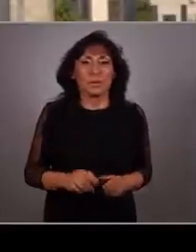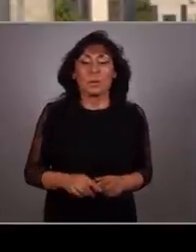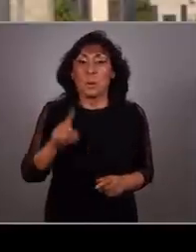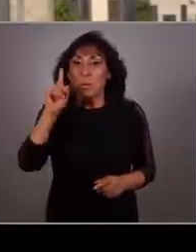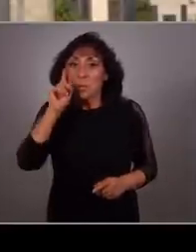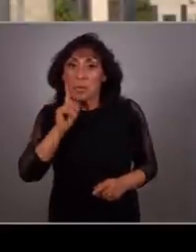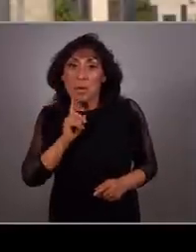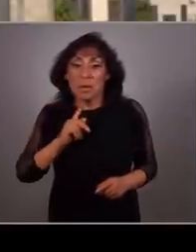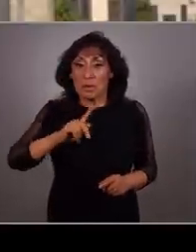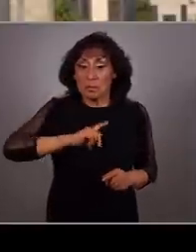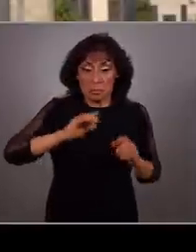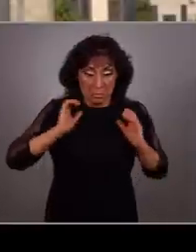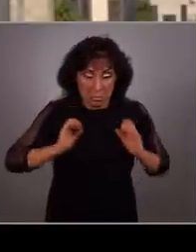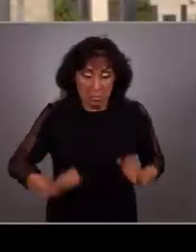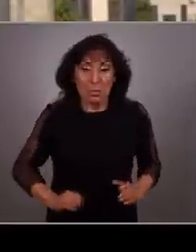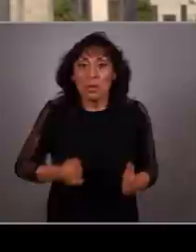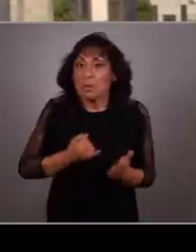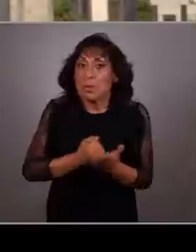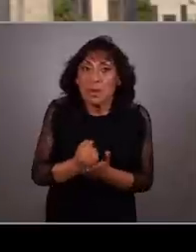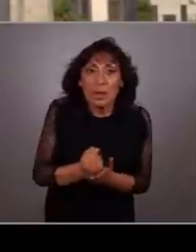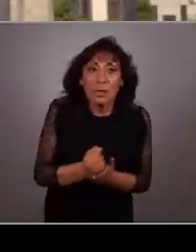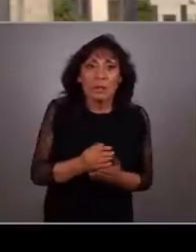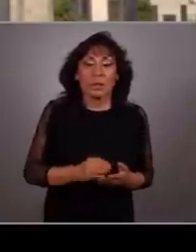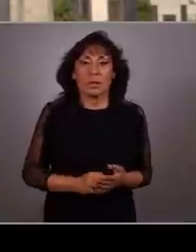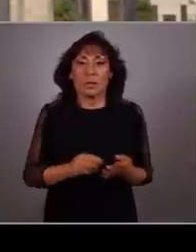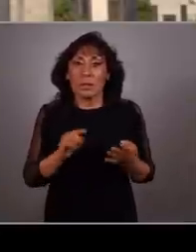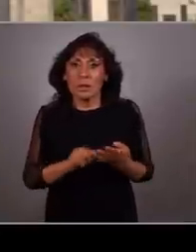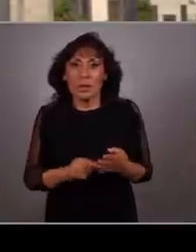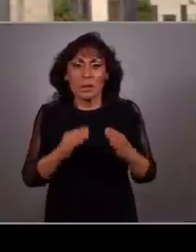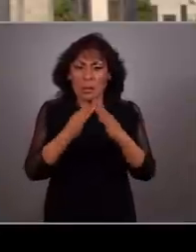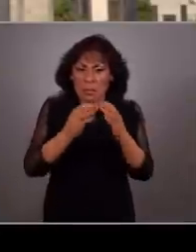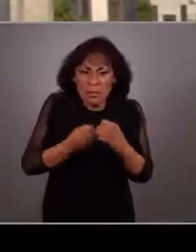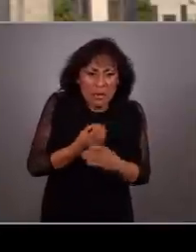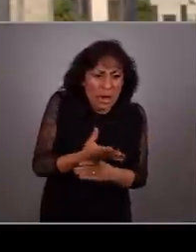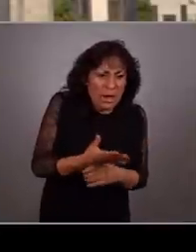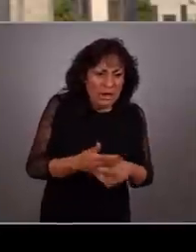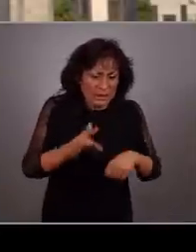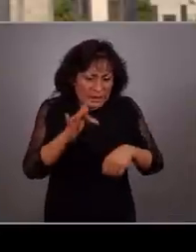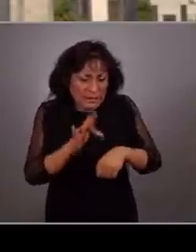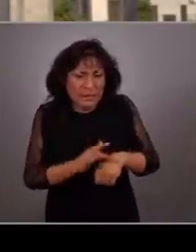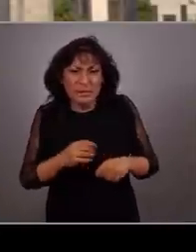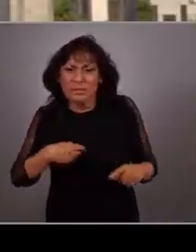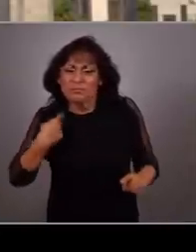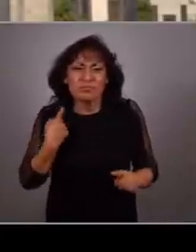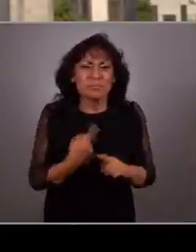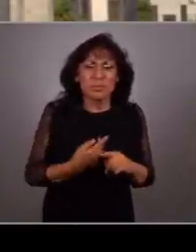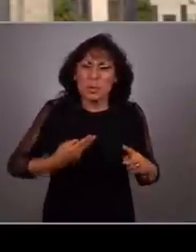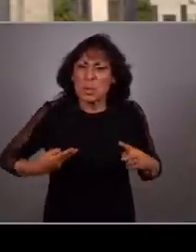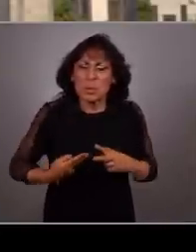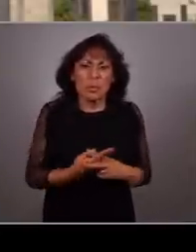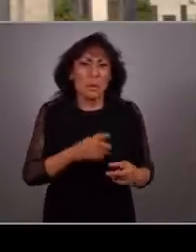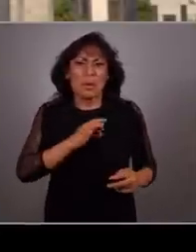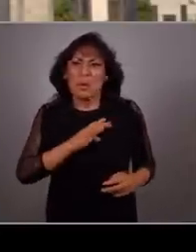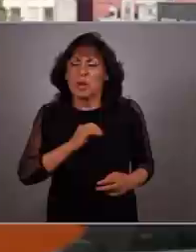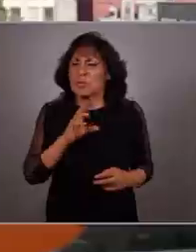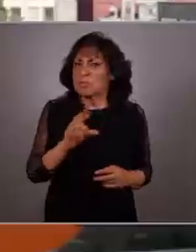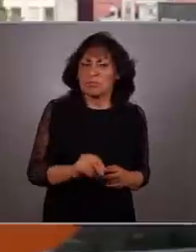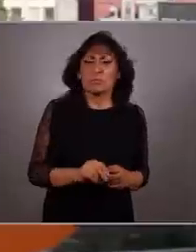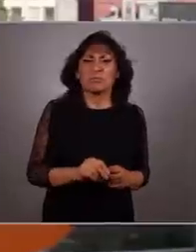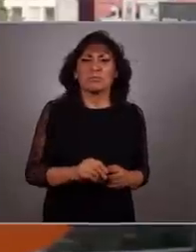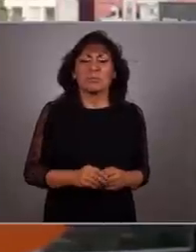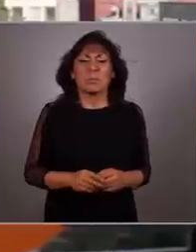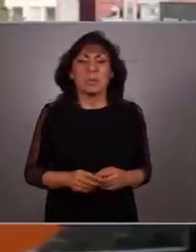es que las mujeres podamos decidir sobre nuestro propio cuerpo y que podamos salir a la calle sin miedo a ser tocadas, violadas o asesinadas.